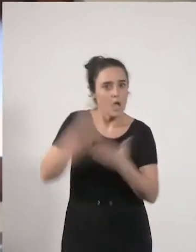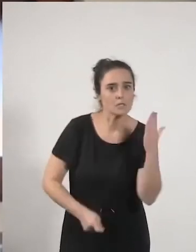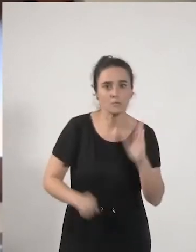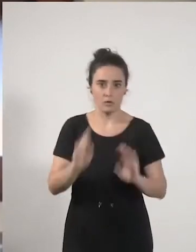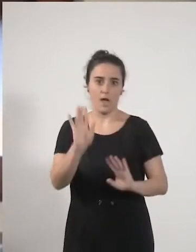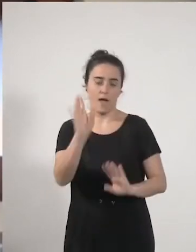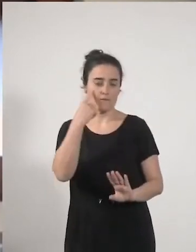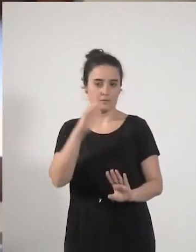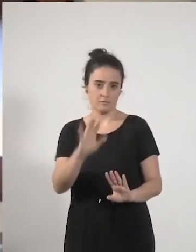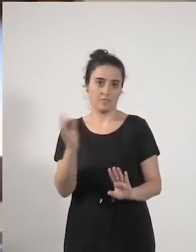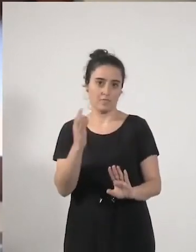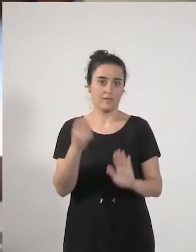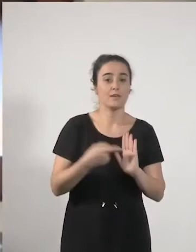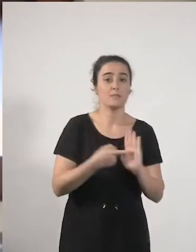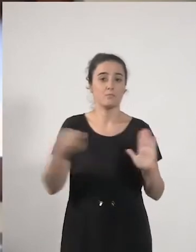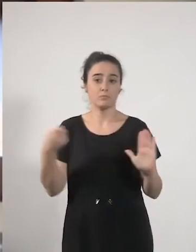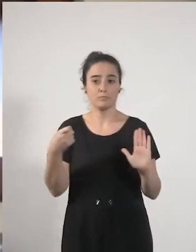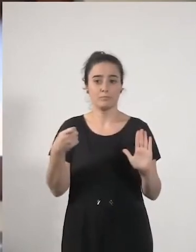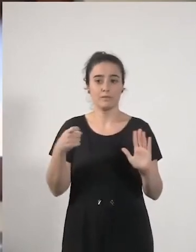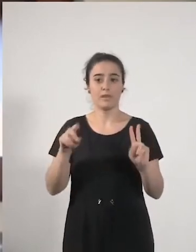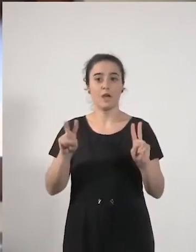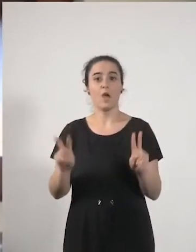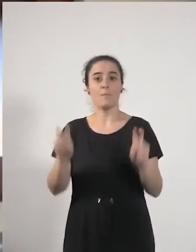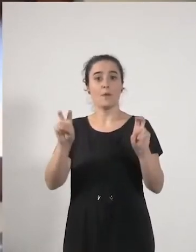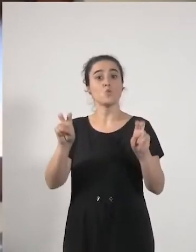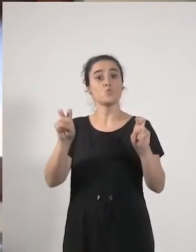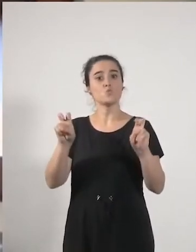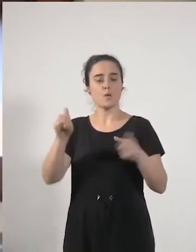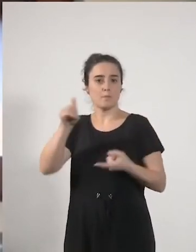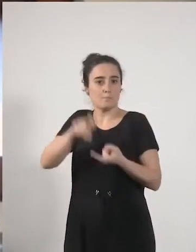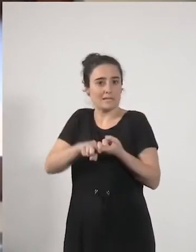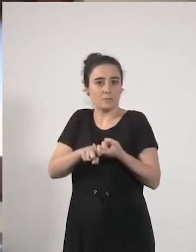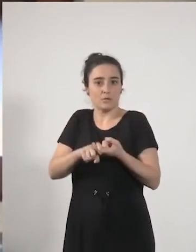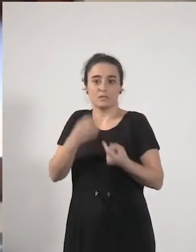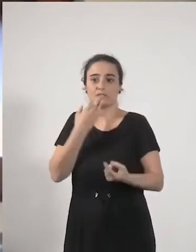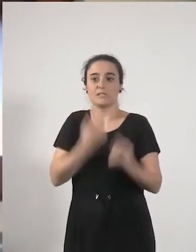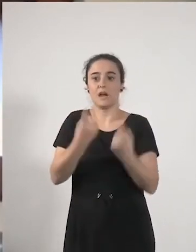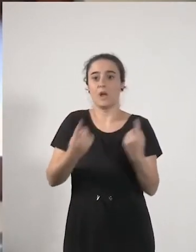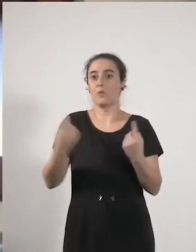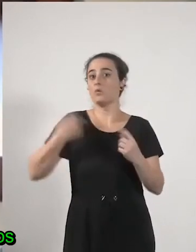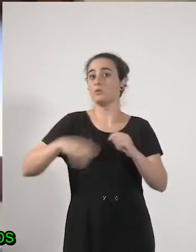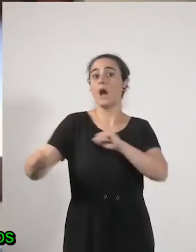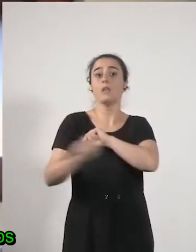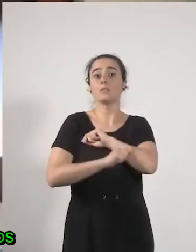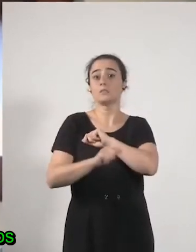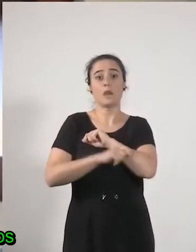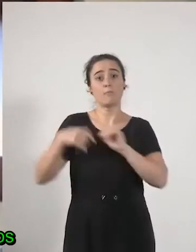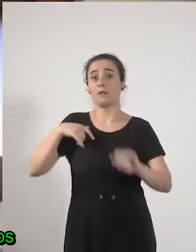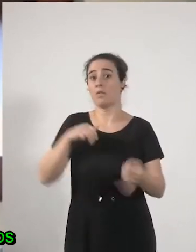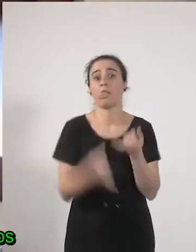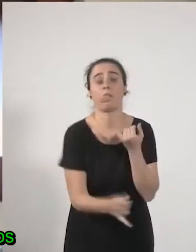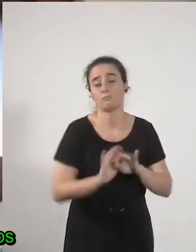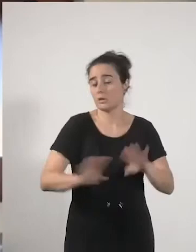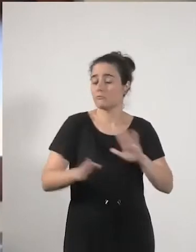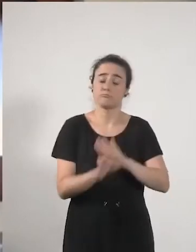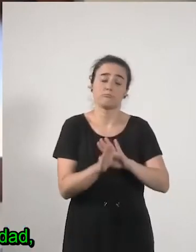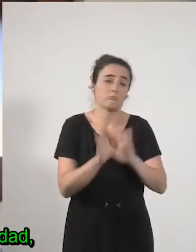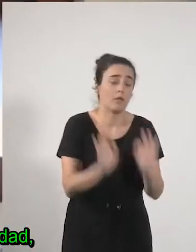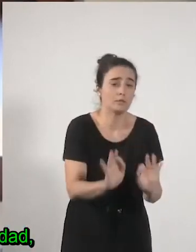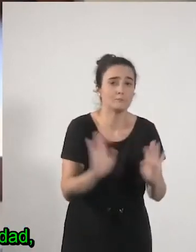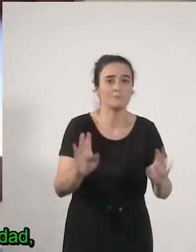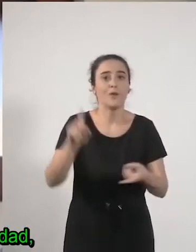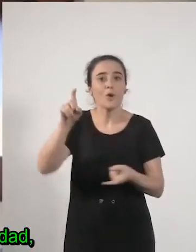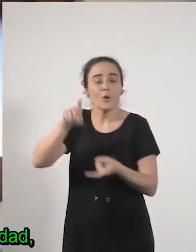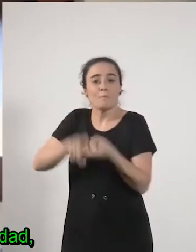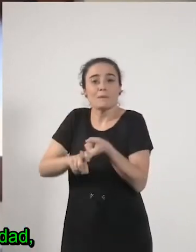hay que eliminarlo solo para los nuevos matrimonios quien ya ha caído en la trampa que lo deje o sea para los nuevos matrimonios y